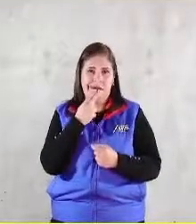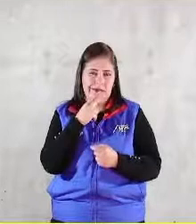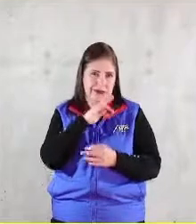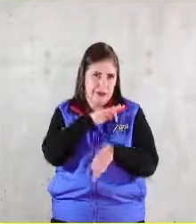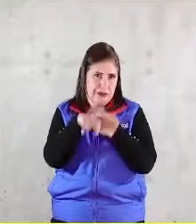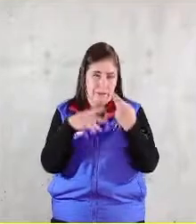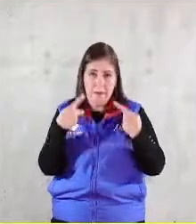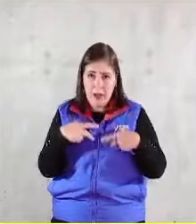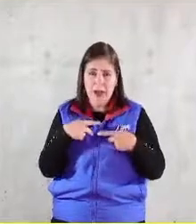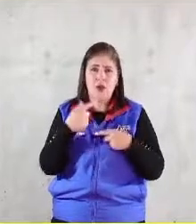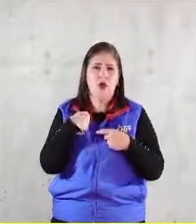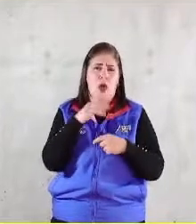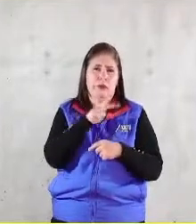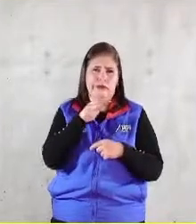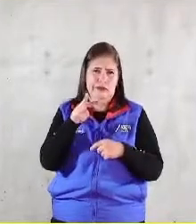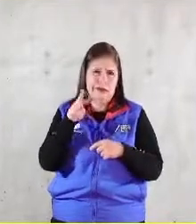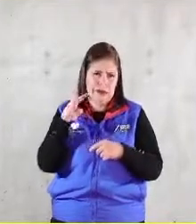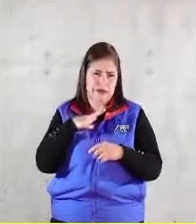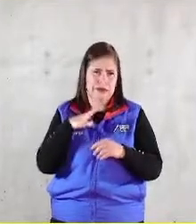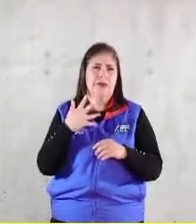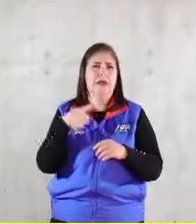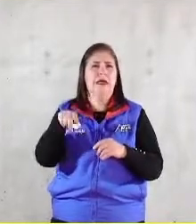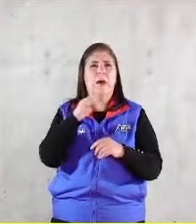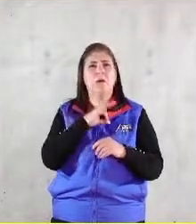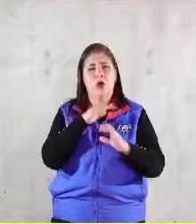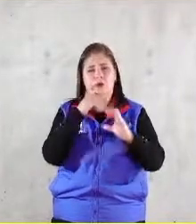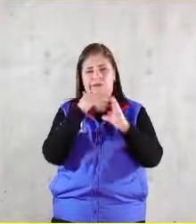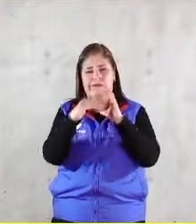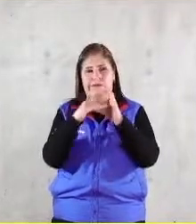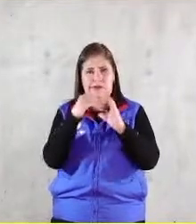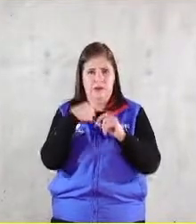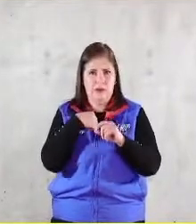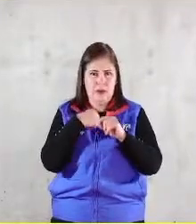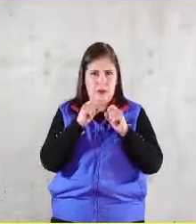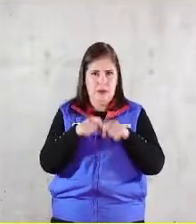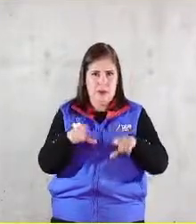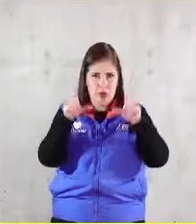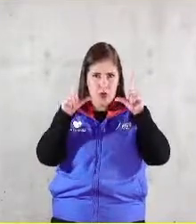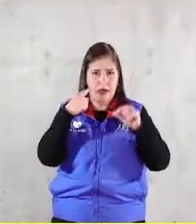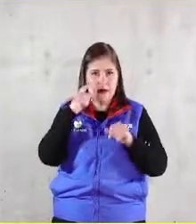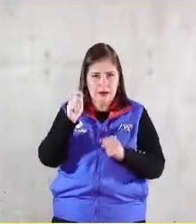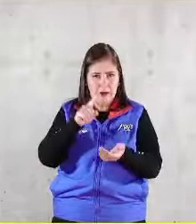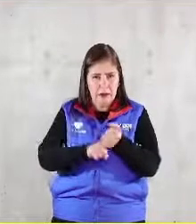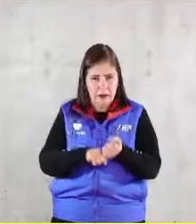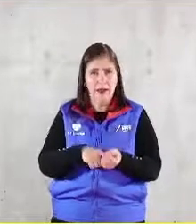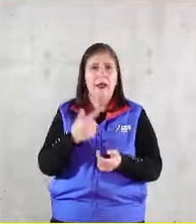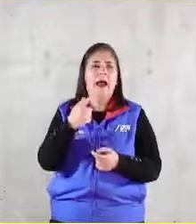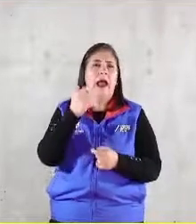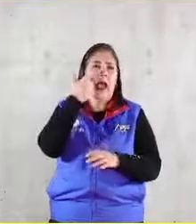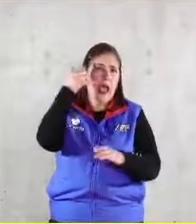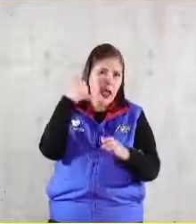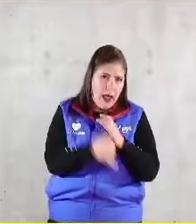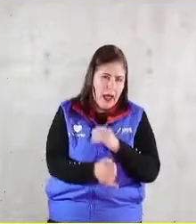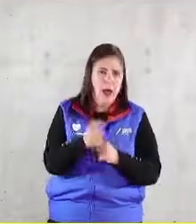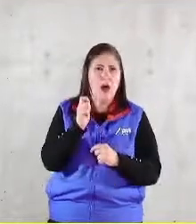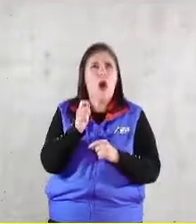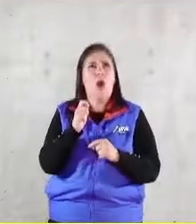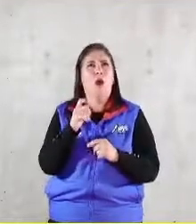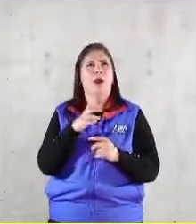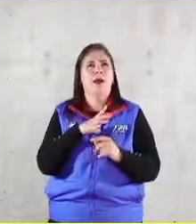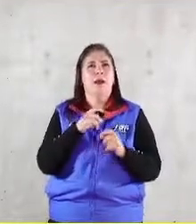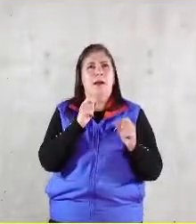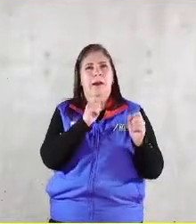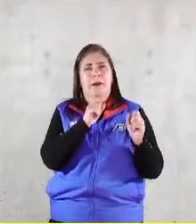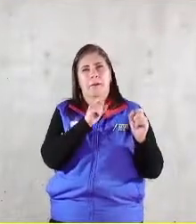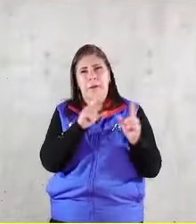dejo ahí mi correo electrónico si a alguien le interesa profundizar en este tema la presentación ver cómo se puede esto